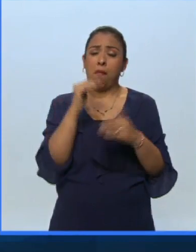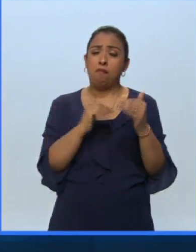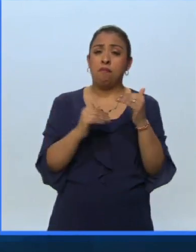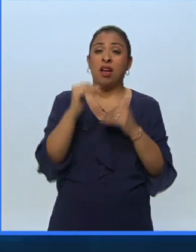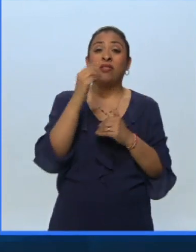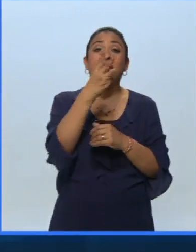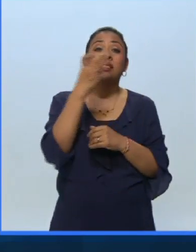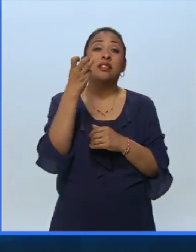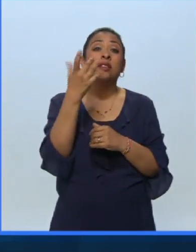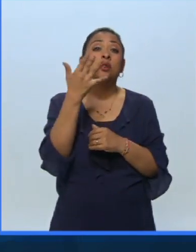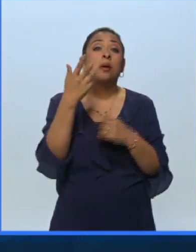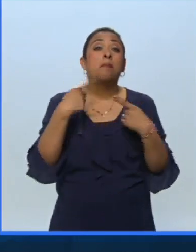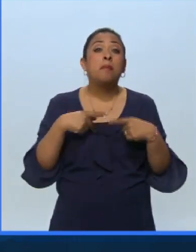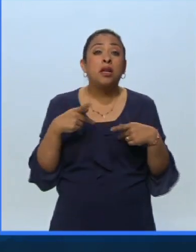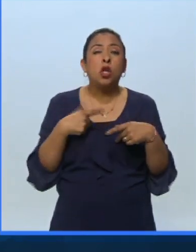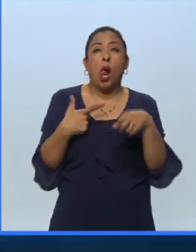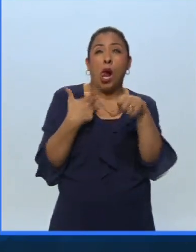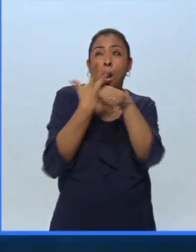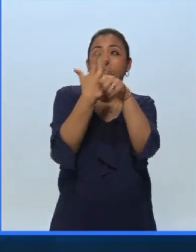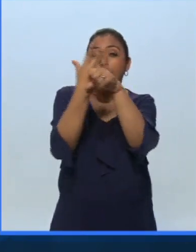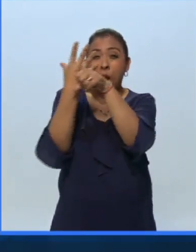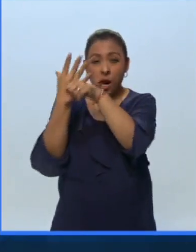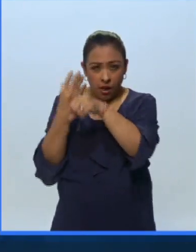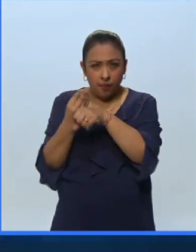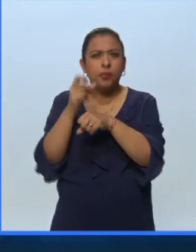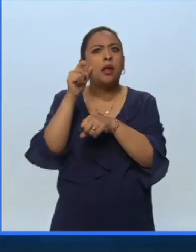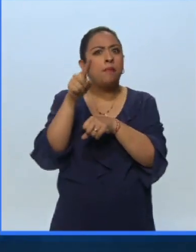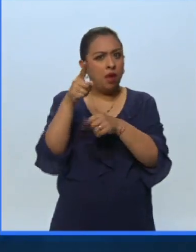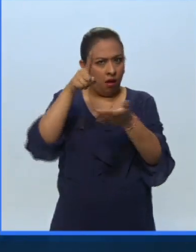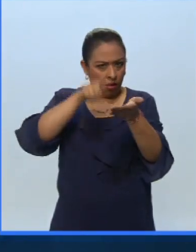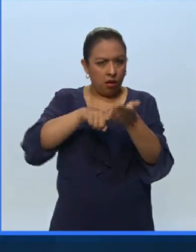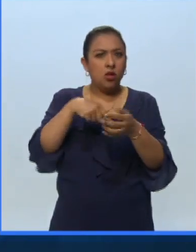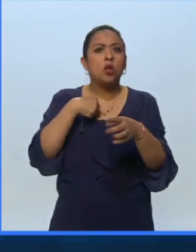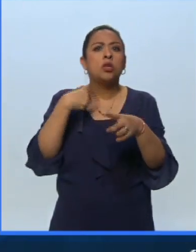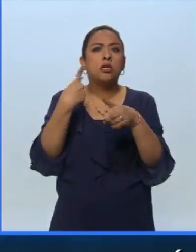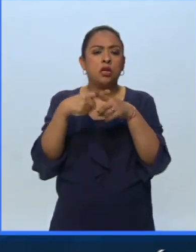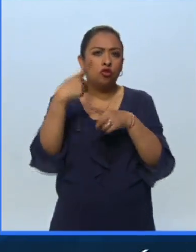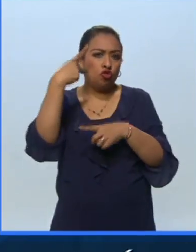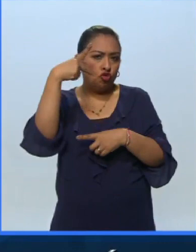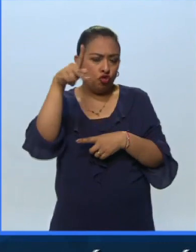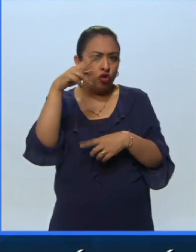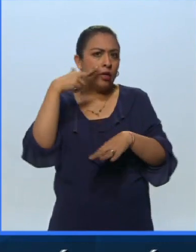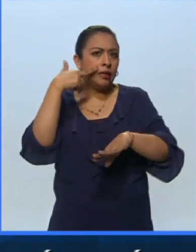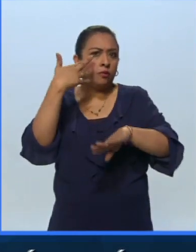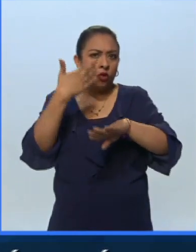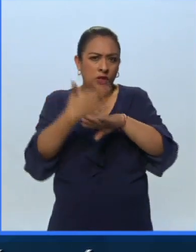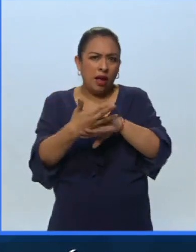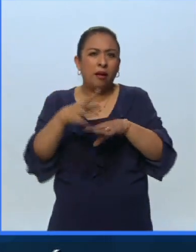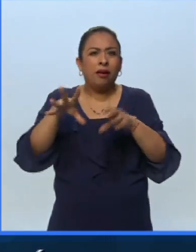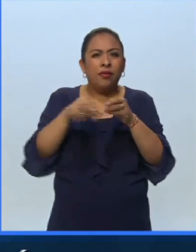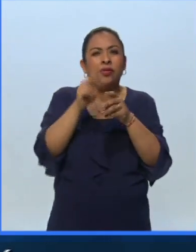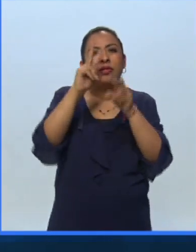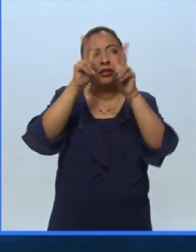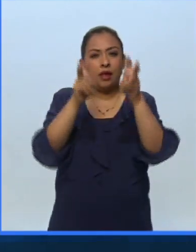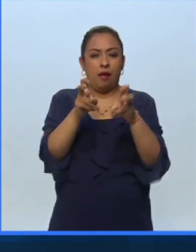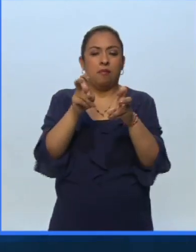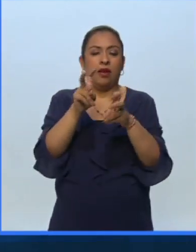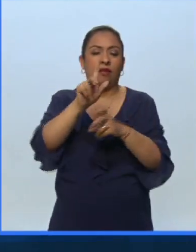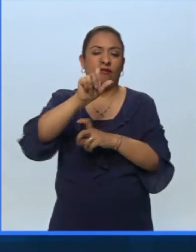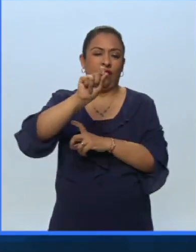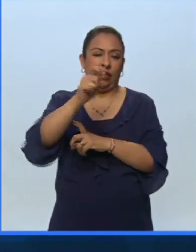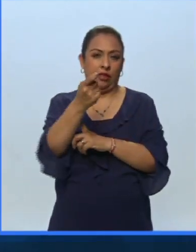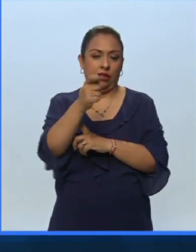técnicos que han estado trabajando entre ellos también los técnicos los responsables de contenidos de Canal 22